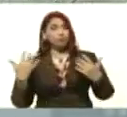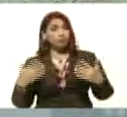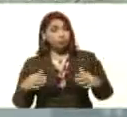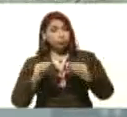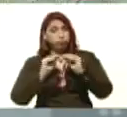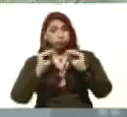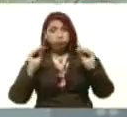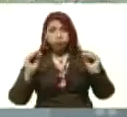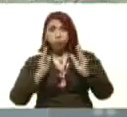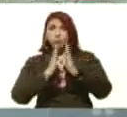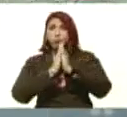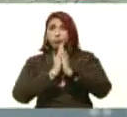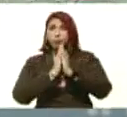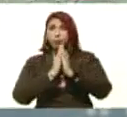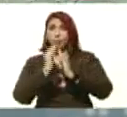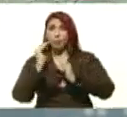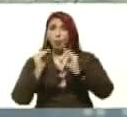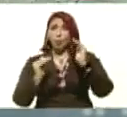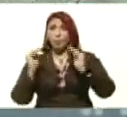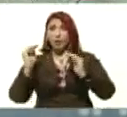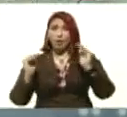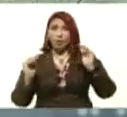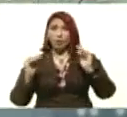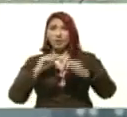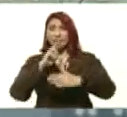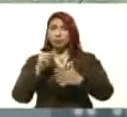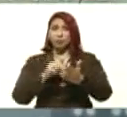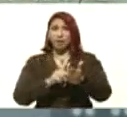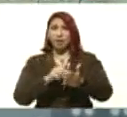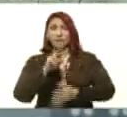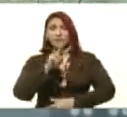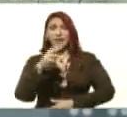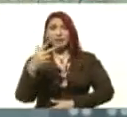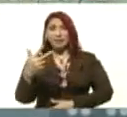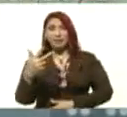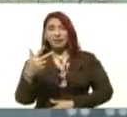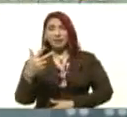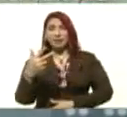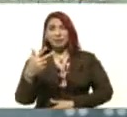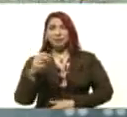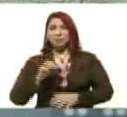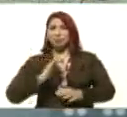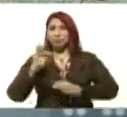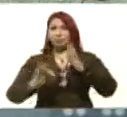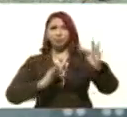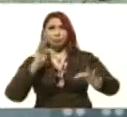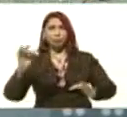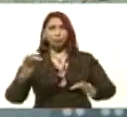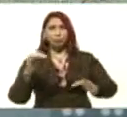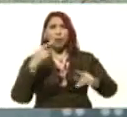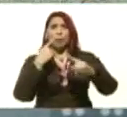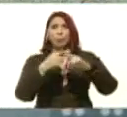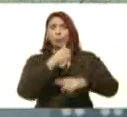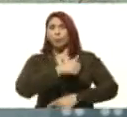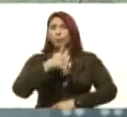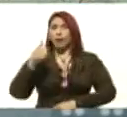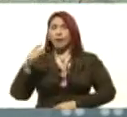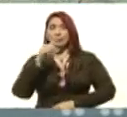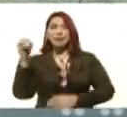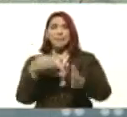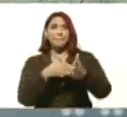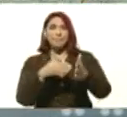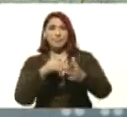El promedio nacional de casos de coronavirus son 23 casos por cada 100.000 habitantes. Es un promedio bajo,